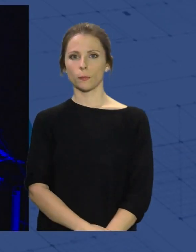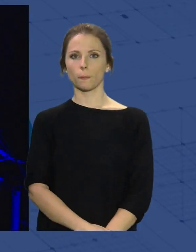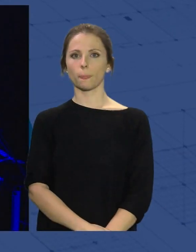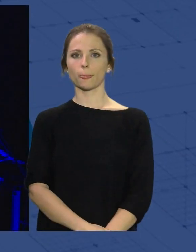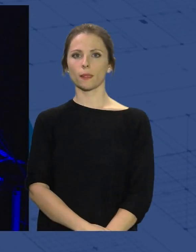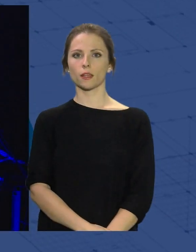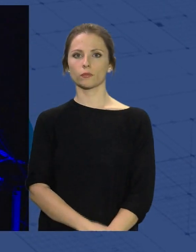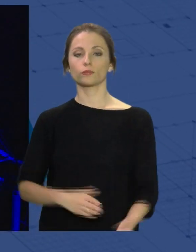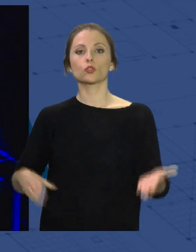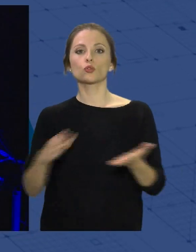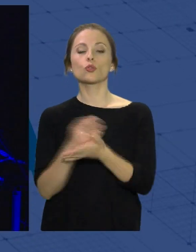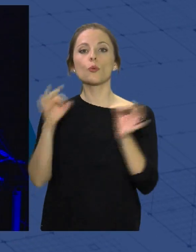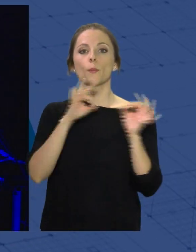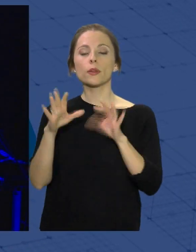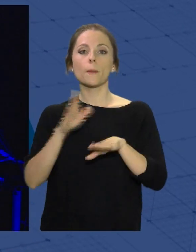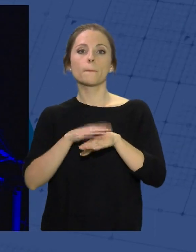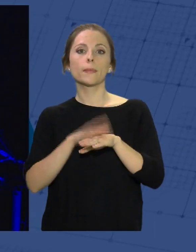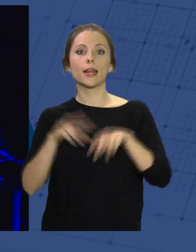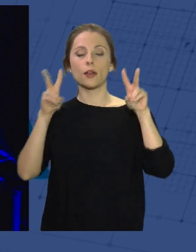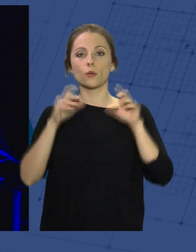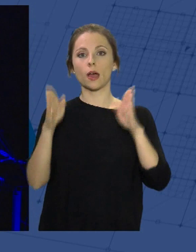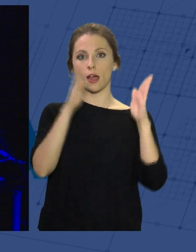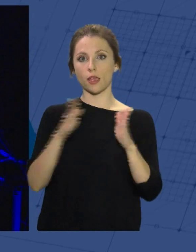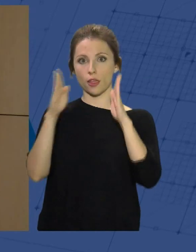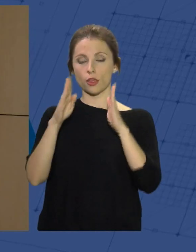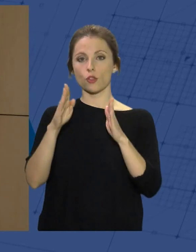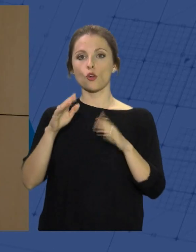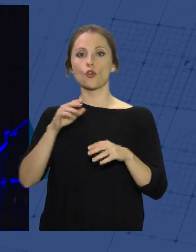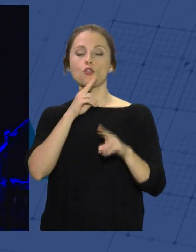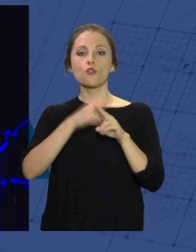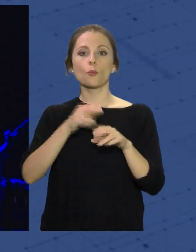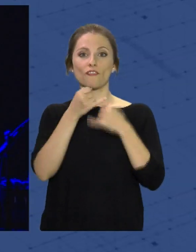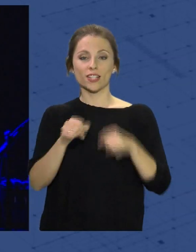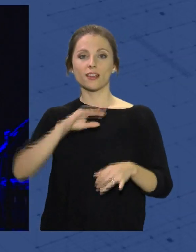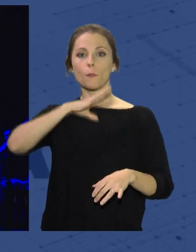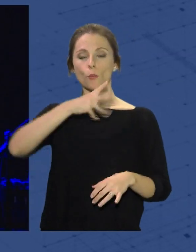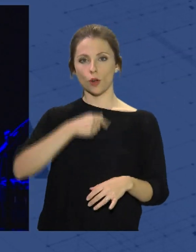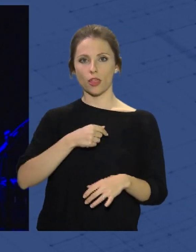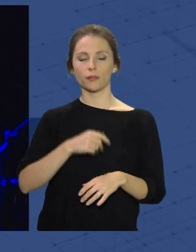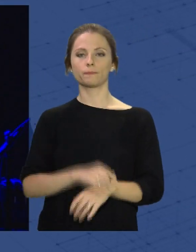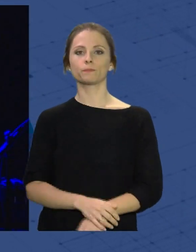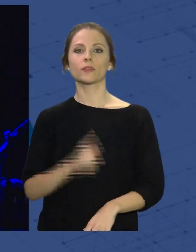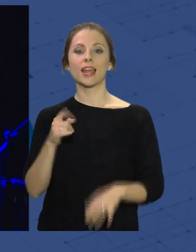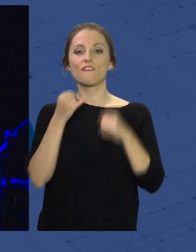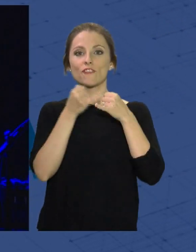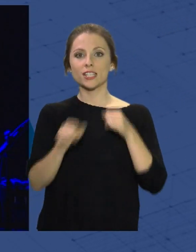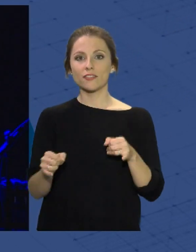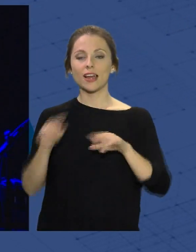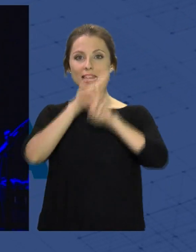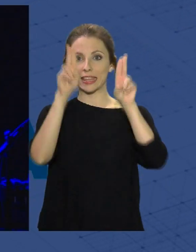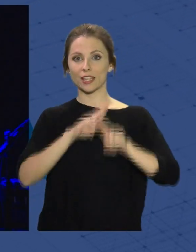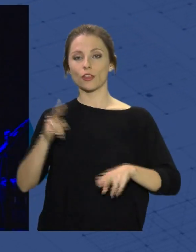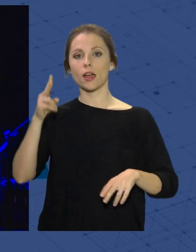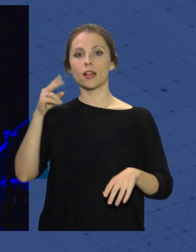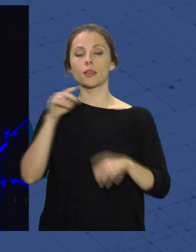Todo preparado para una nueva edición de Morada Sónica. Es la décima. El Festival Internacional de Música Experimental,